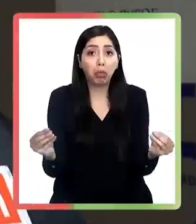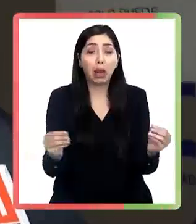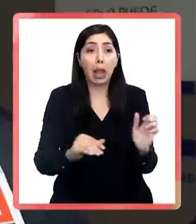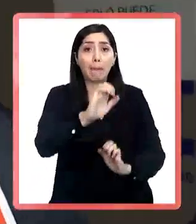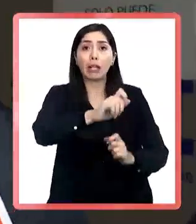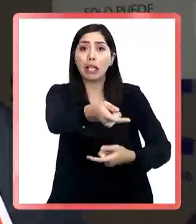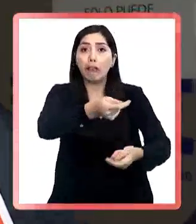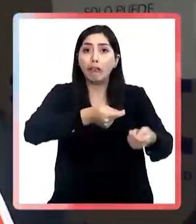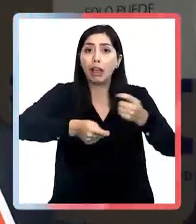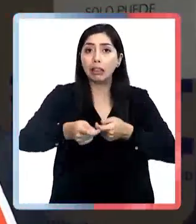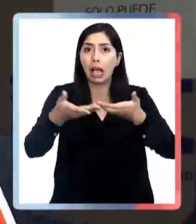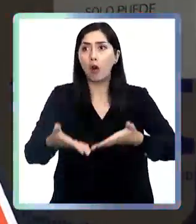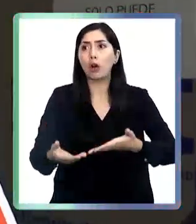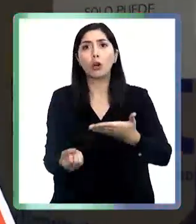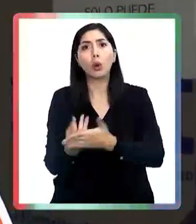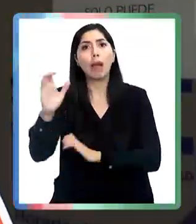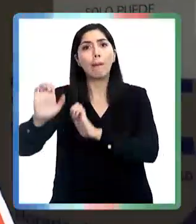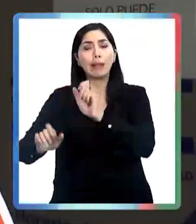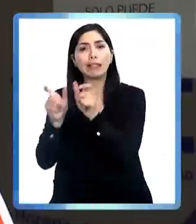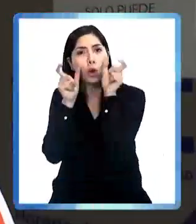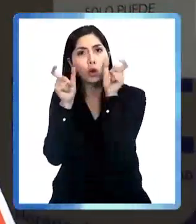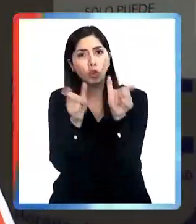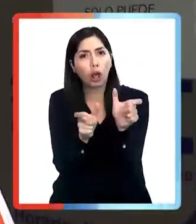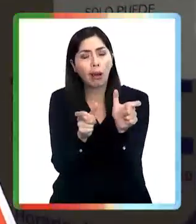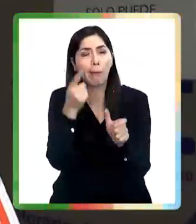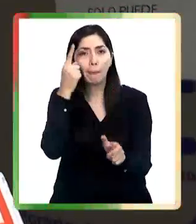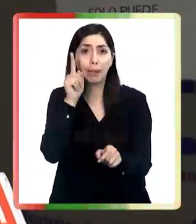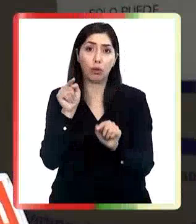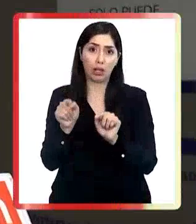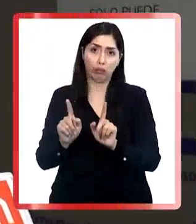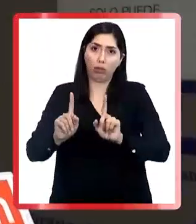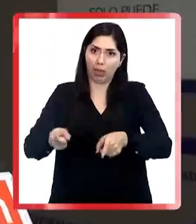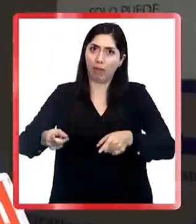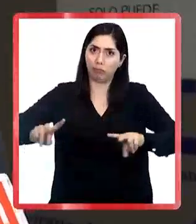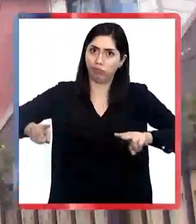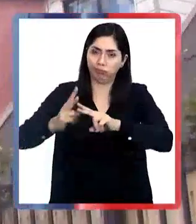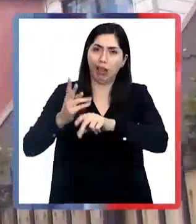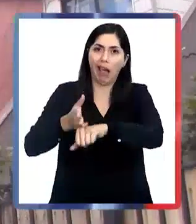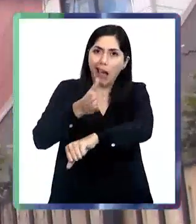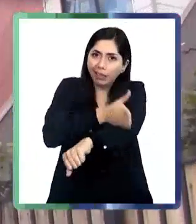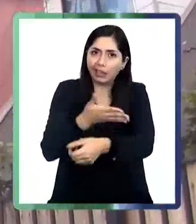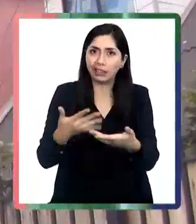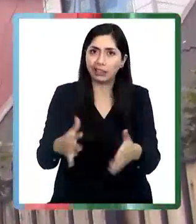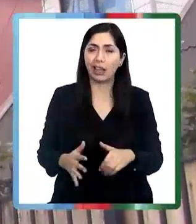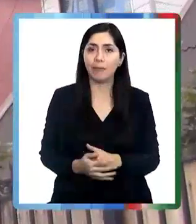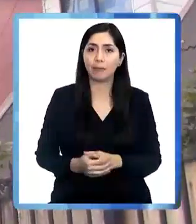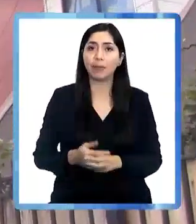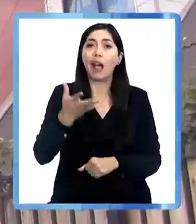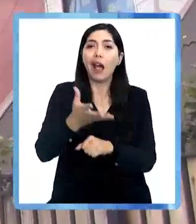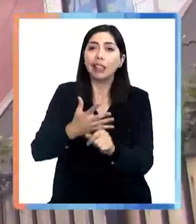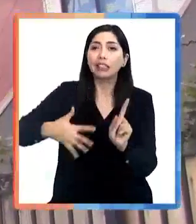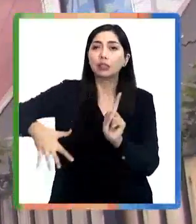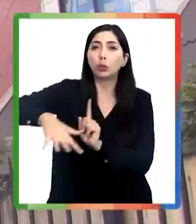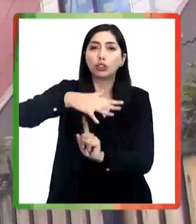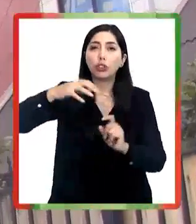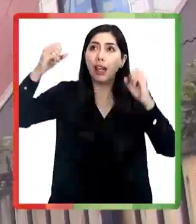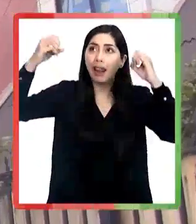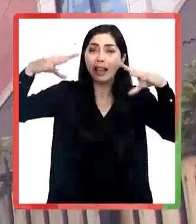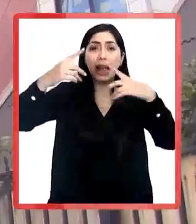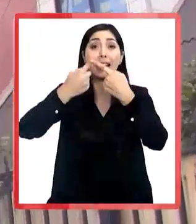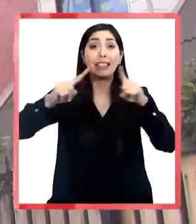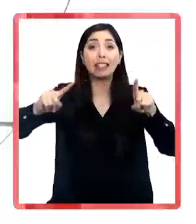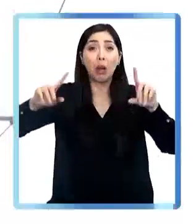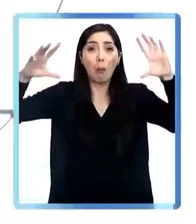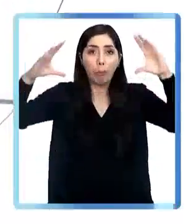venta de la empresa y ya tenemos nuevos controladores. Pero esta es una relación que se debería haber construido hace mucho rato atrás. Existe una situación de corte de suministro eléctrico